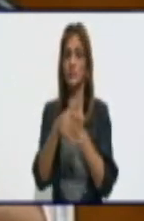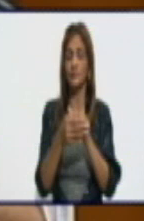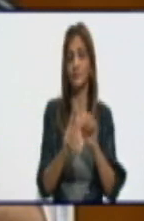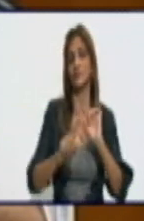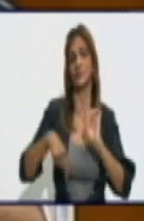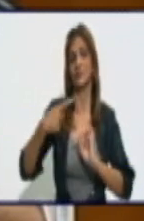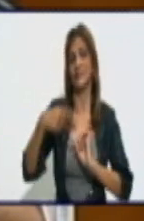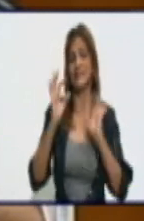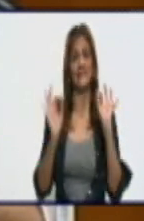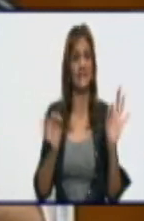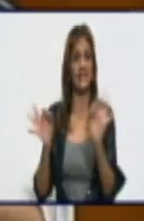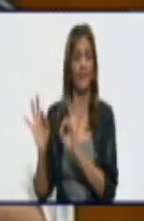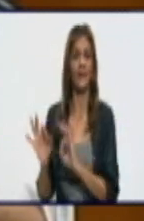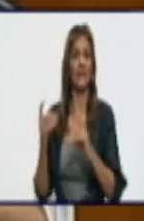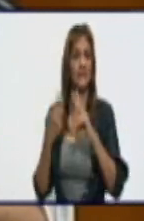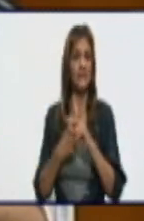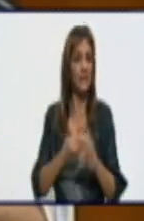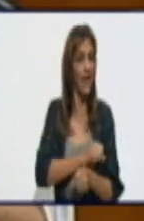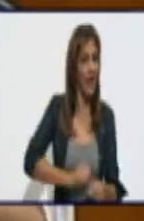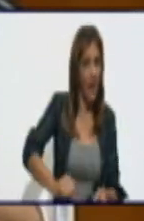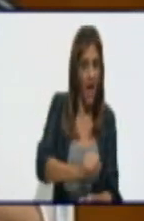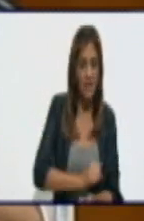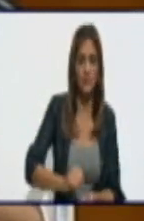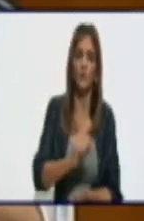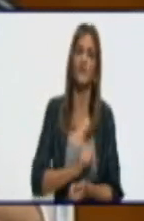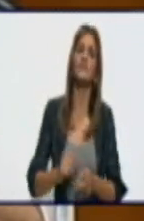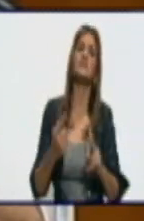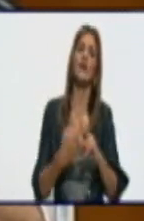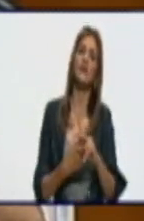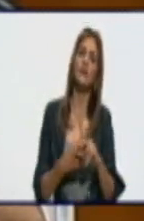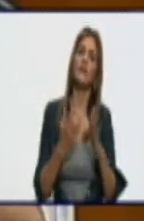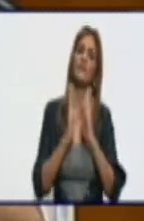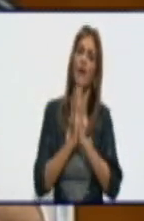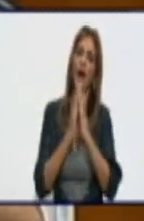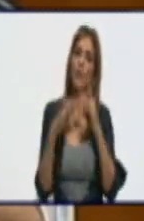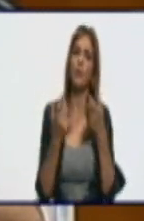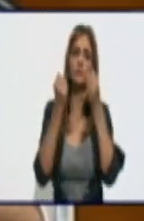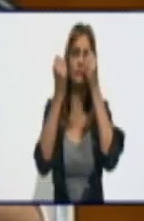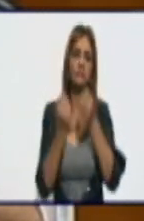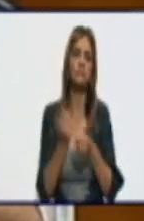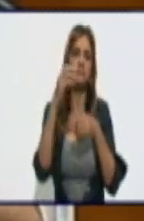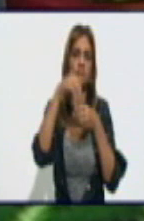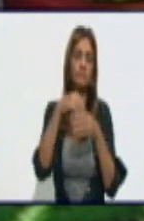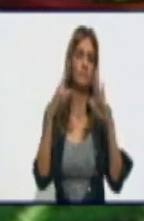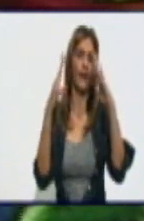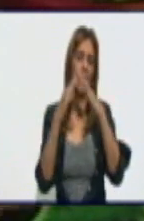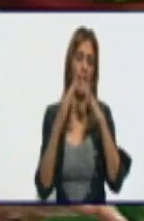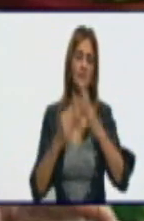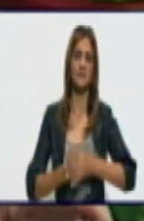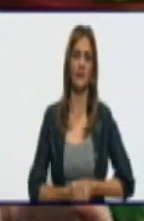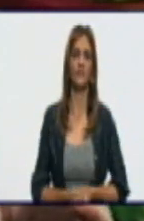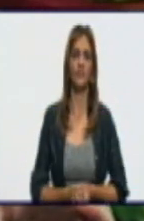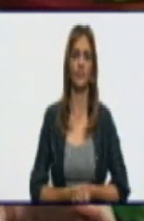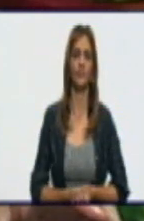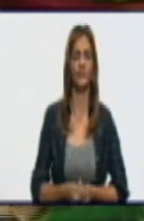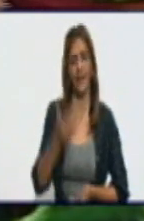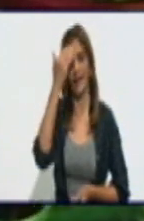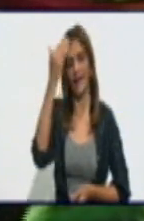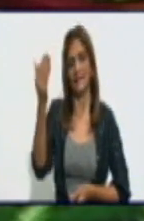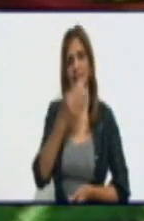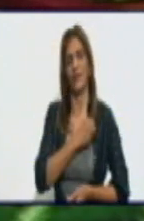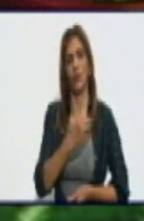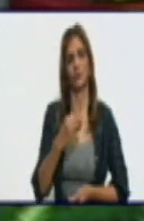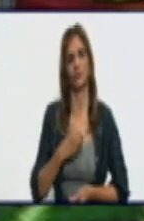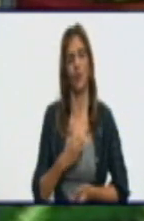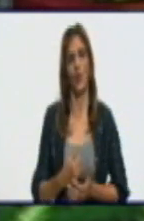de las superficies y, bueno, a la restricción de movimiento, a quedarnos en casa. Gracias, doctora. Un último mensaje que